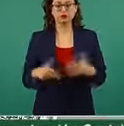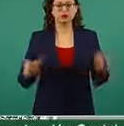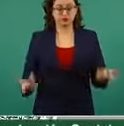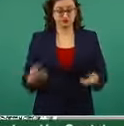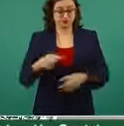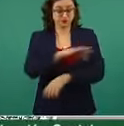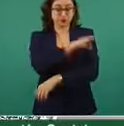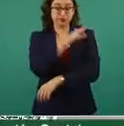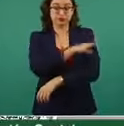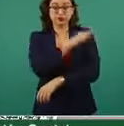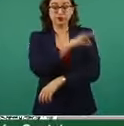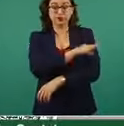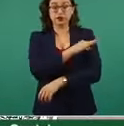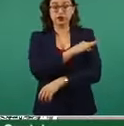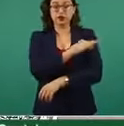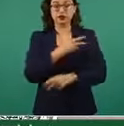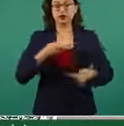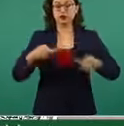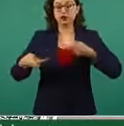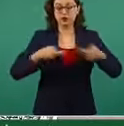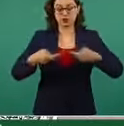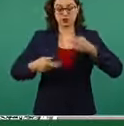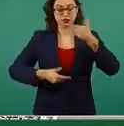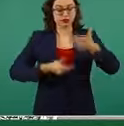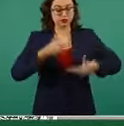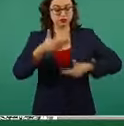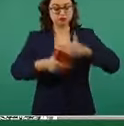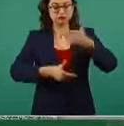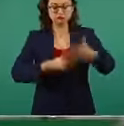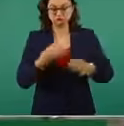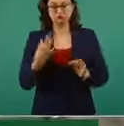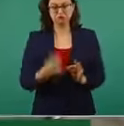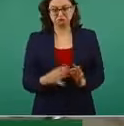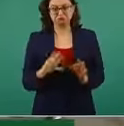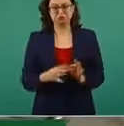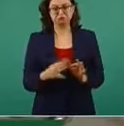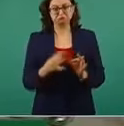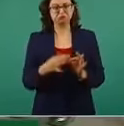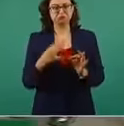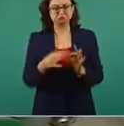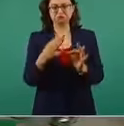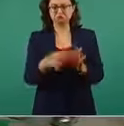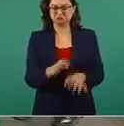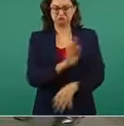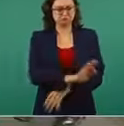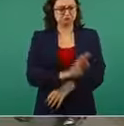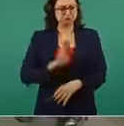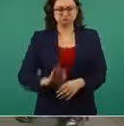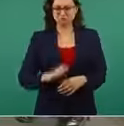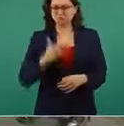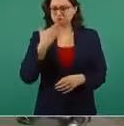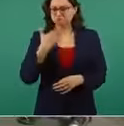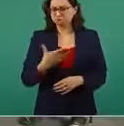de acuerdo a lo programado, va muy bien.